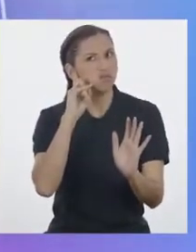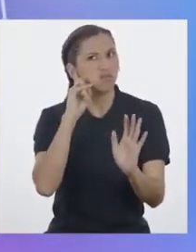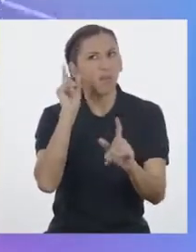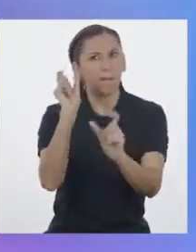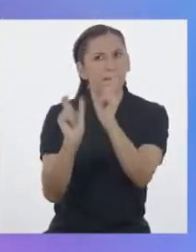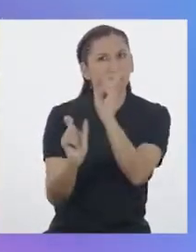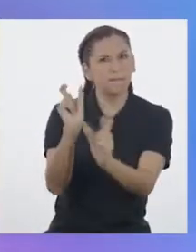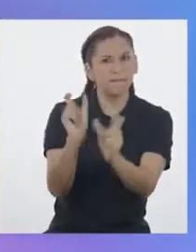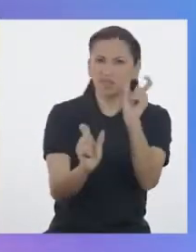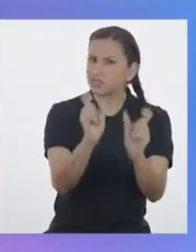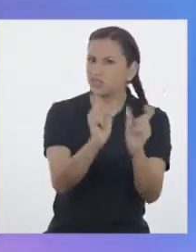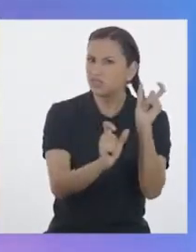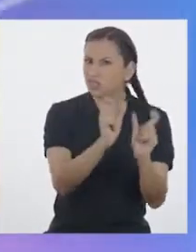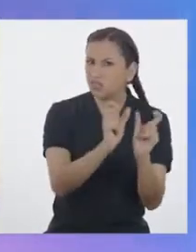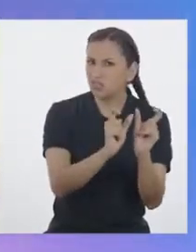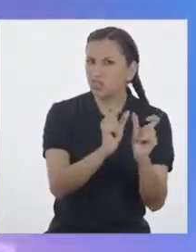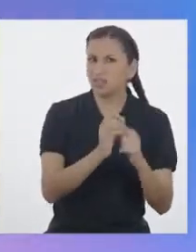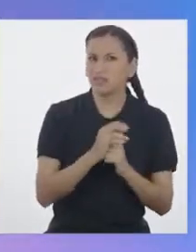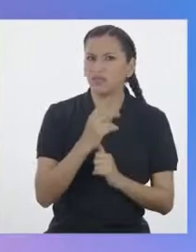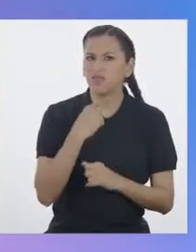algunas personas.